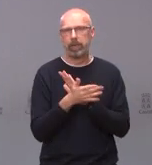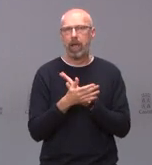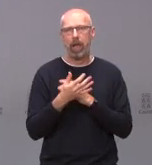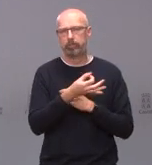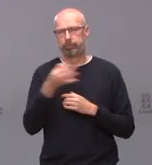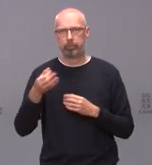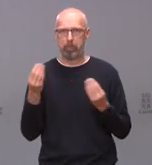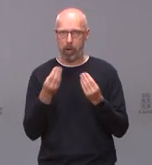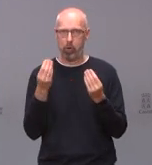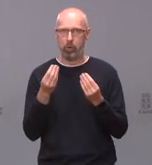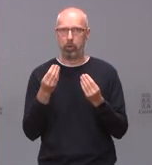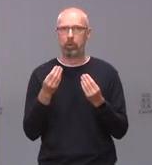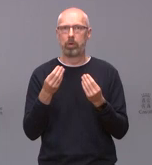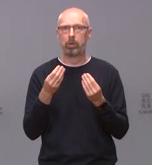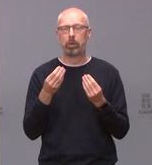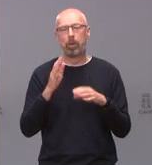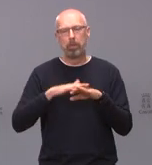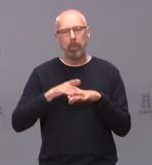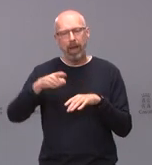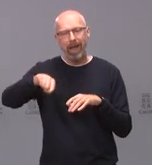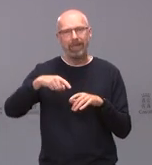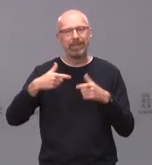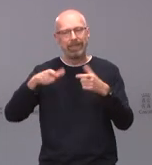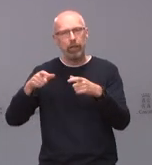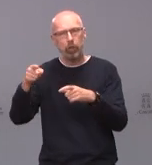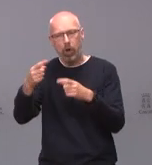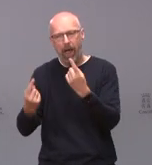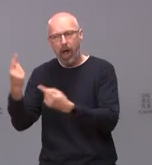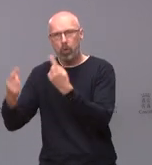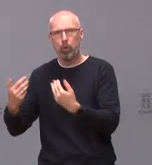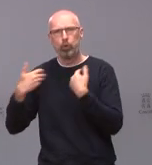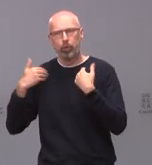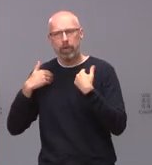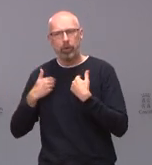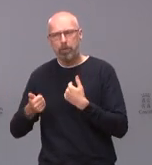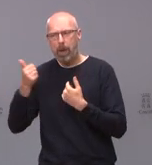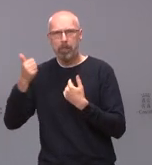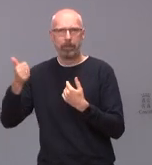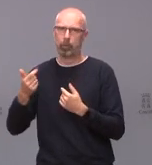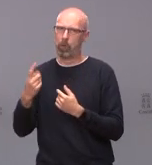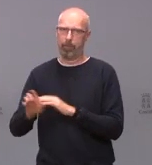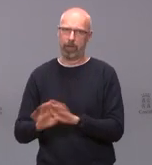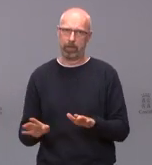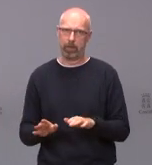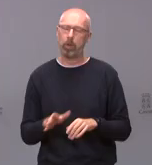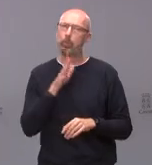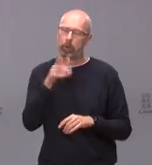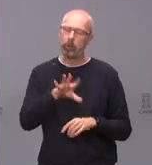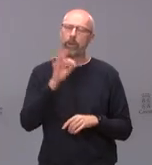más han sufrido estas restricciones por tanto ese es el porqué de tomar las decisiones por municipios